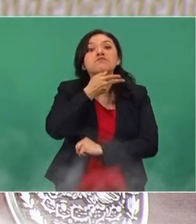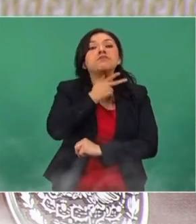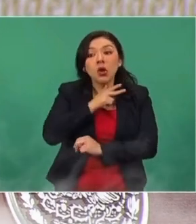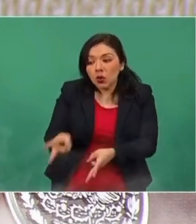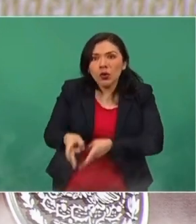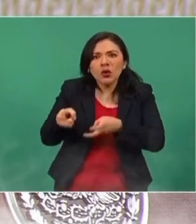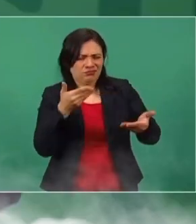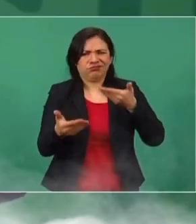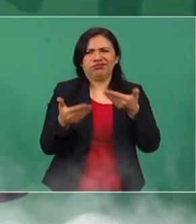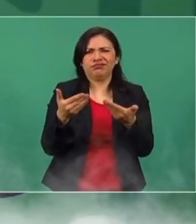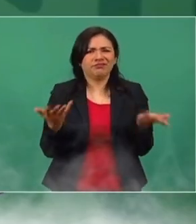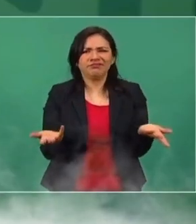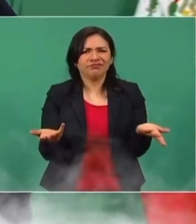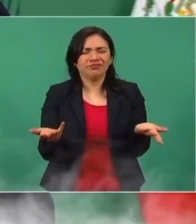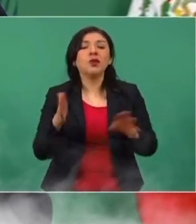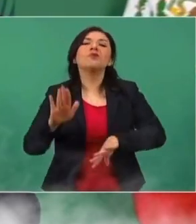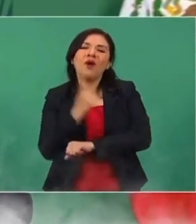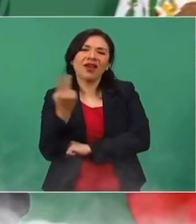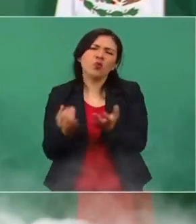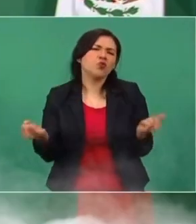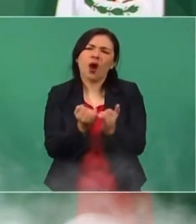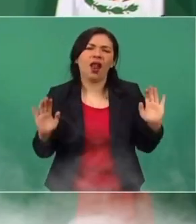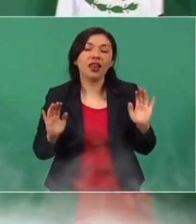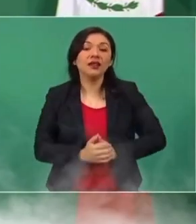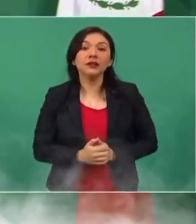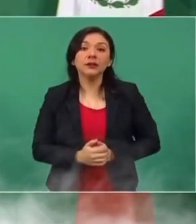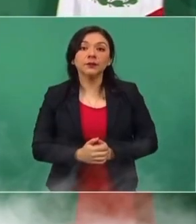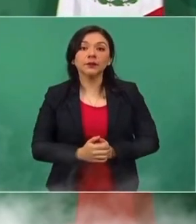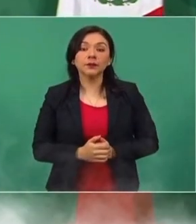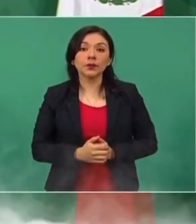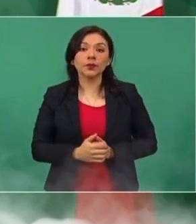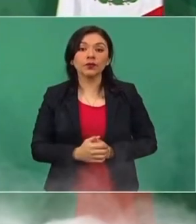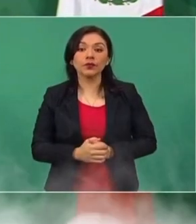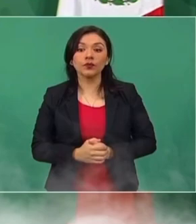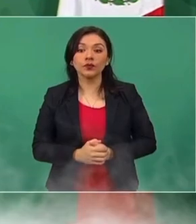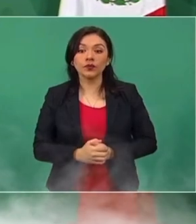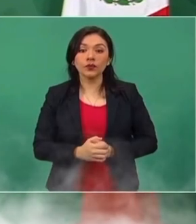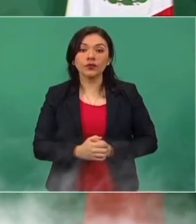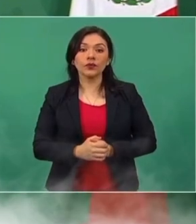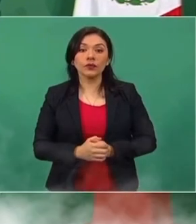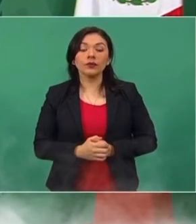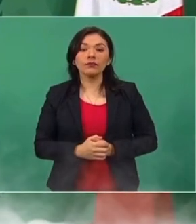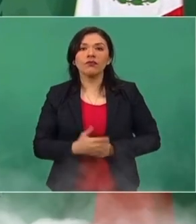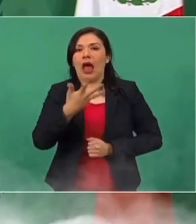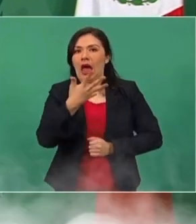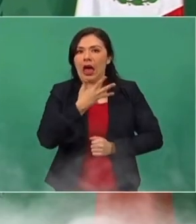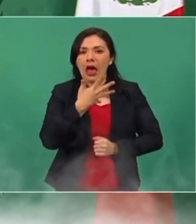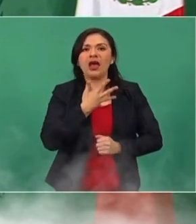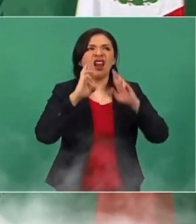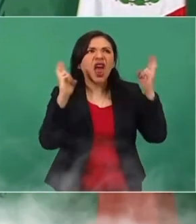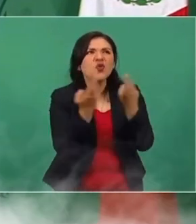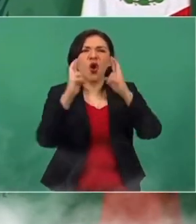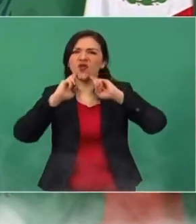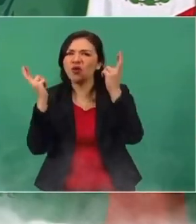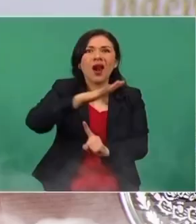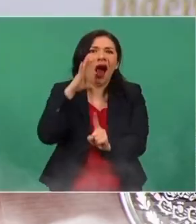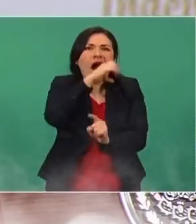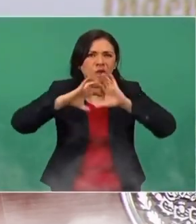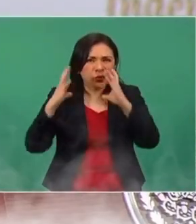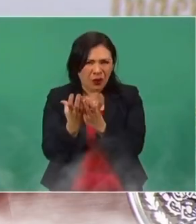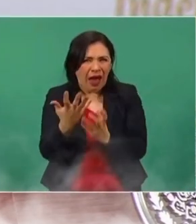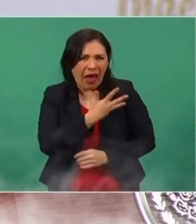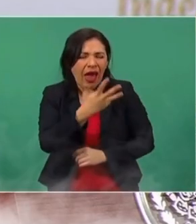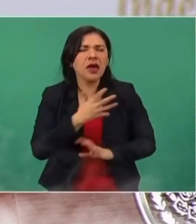al mismo tiempo, por los intereses económicos. Entonces, hay cumbres sobre el cambio climático.